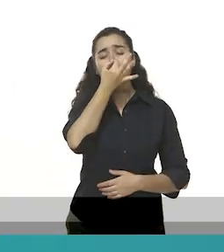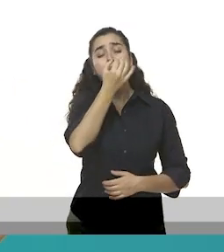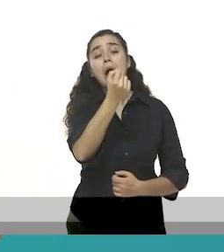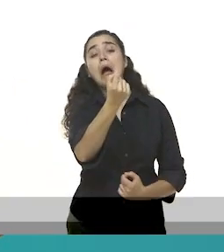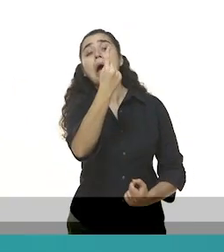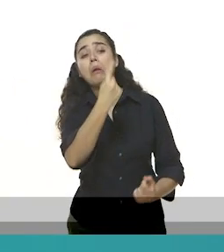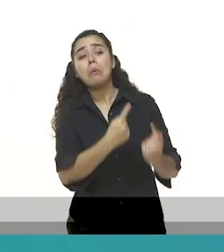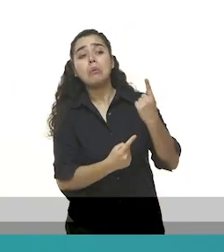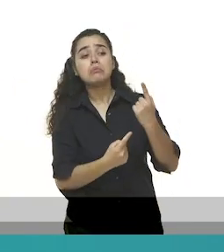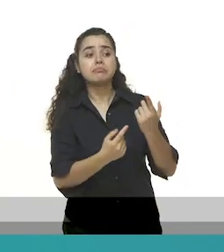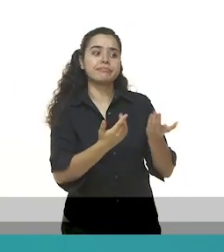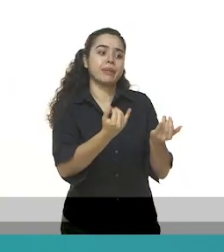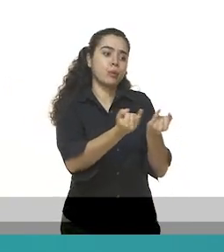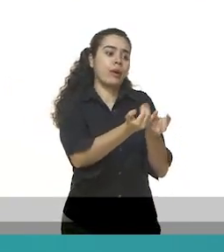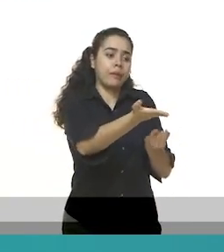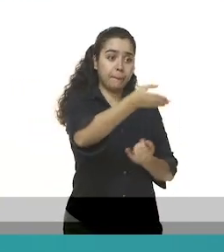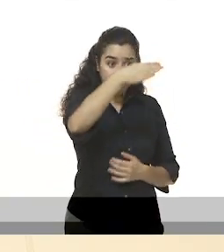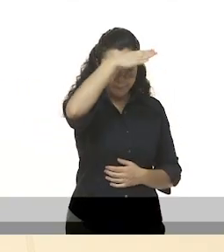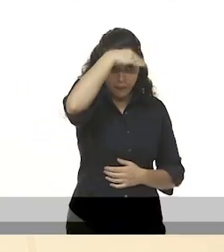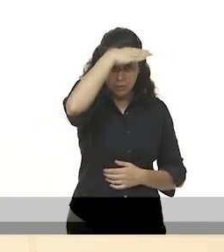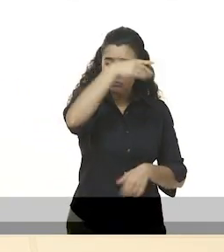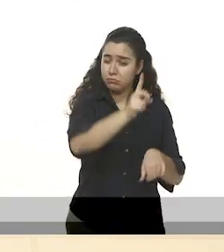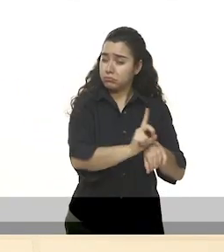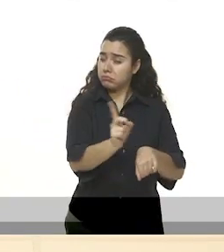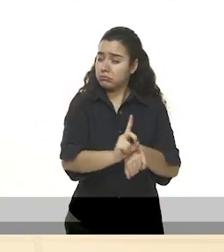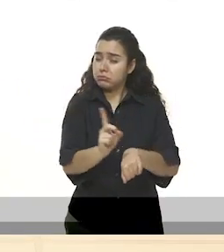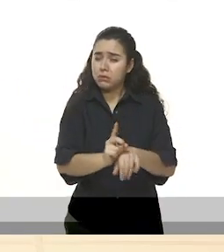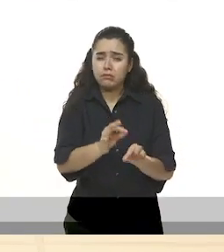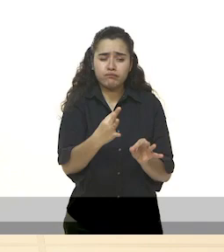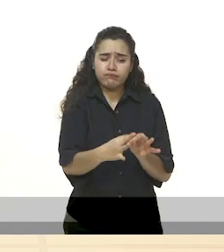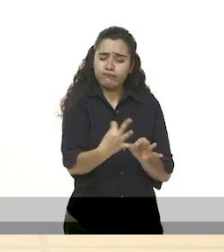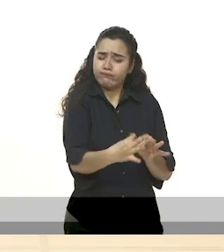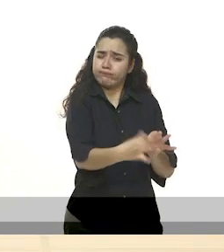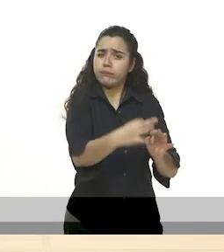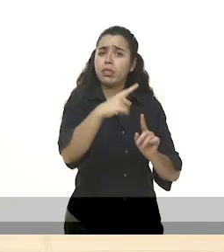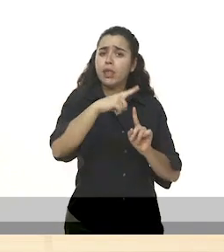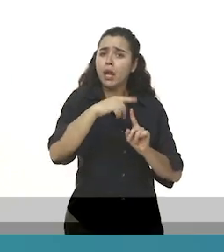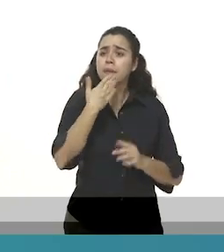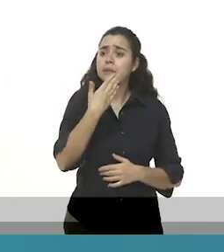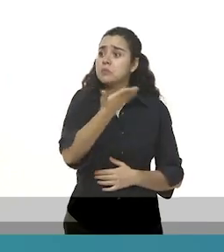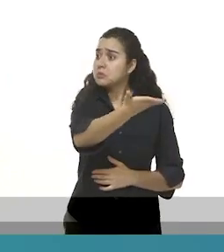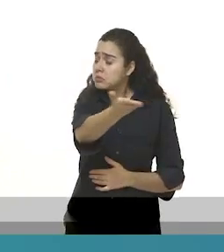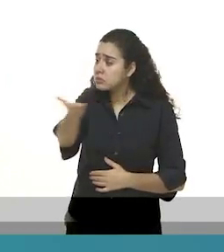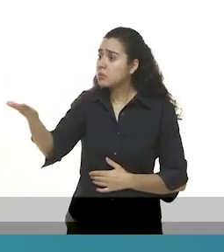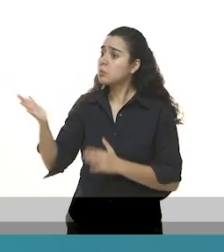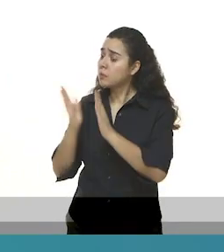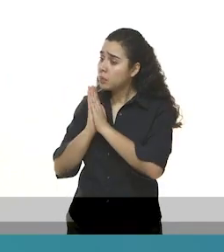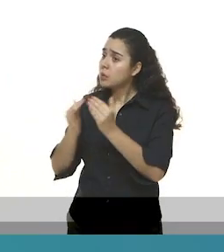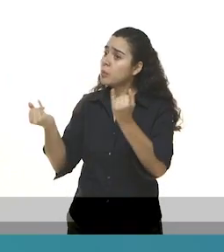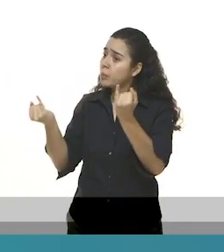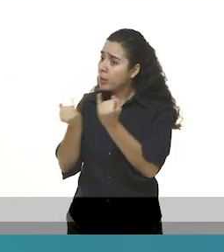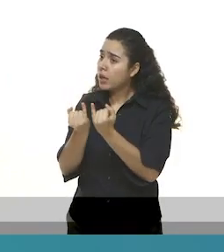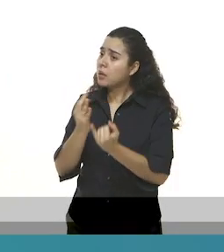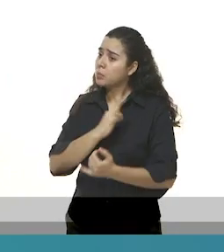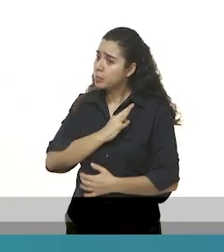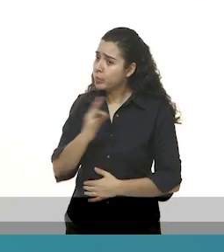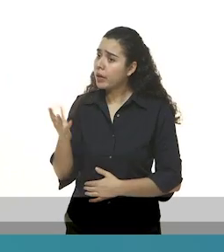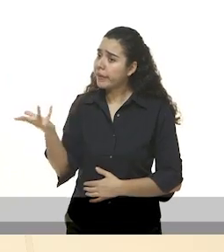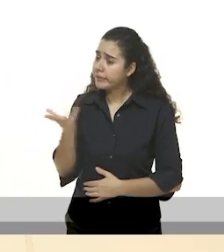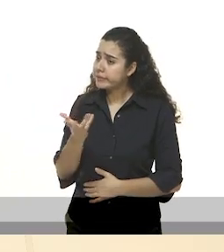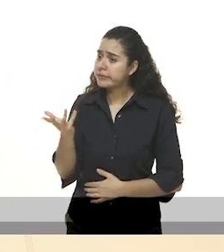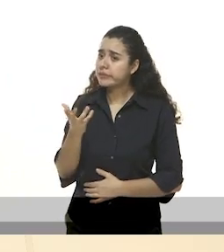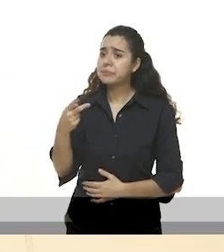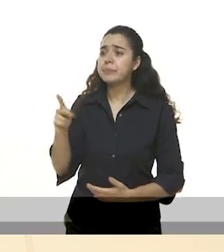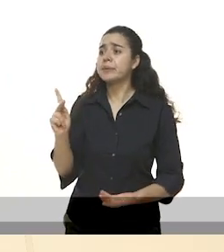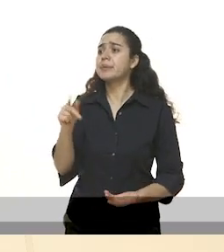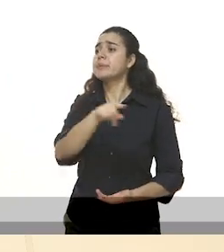son muy pocos los que entregan sus tareas, como Beto. Jamás ha fallado con alguna. Sé que todos pueden realizar todo lo que se propongan,